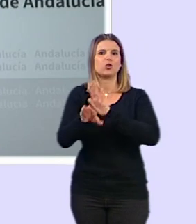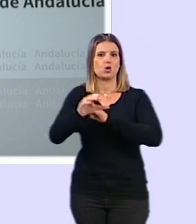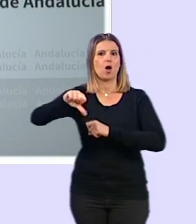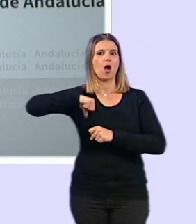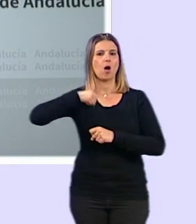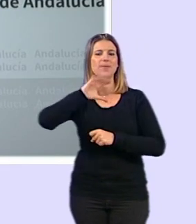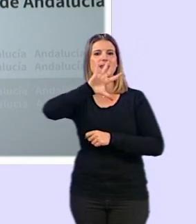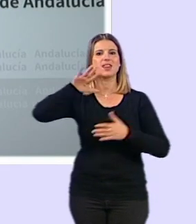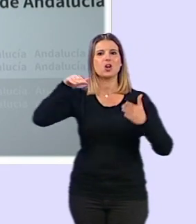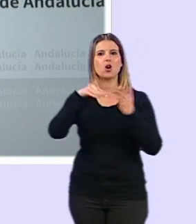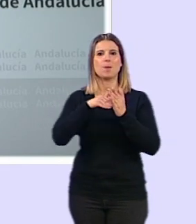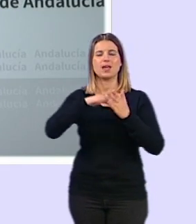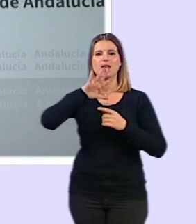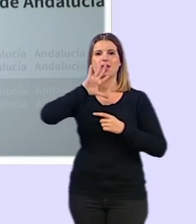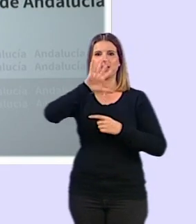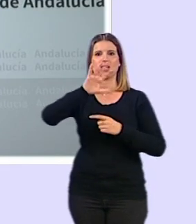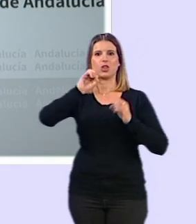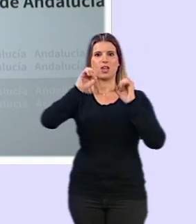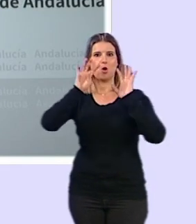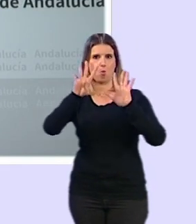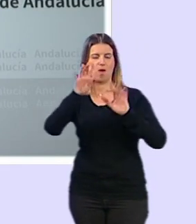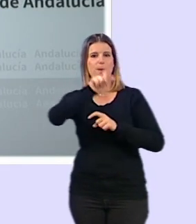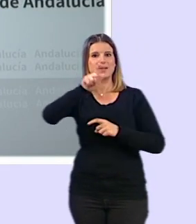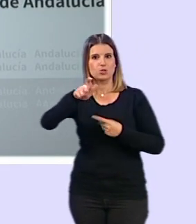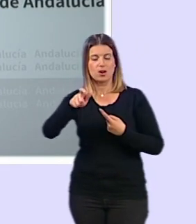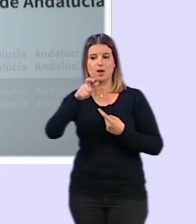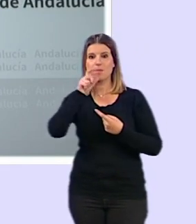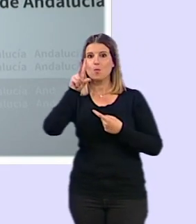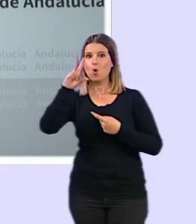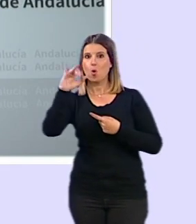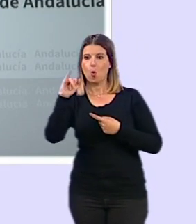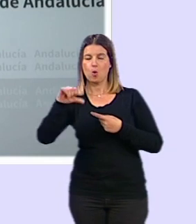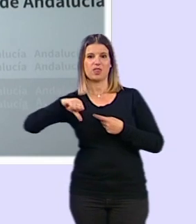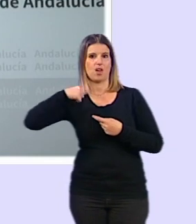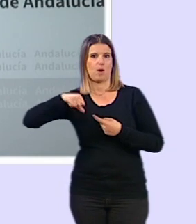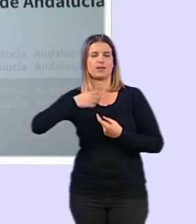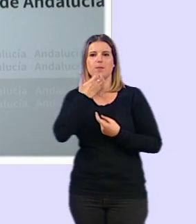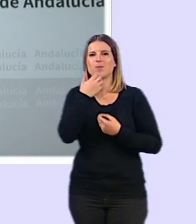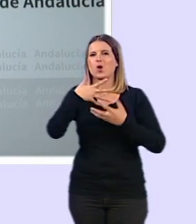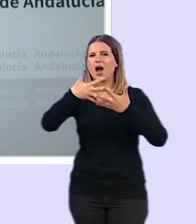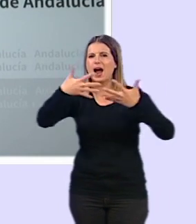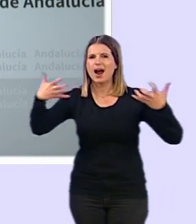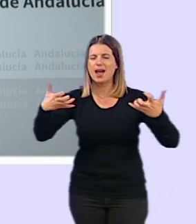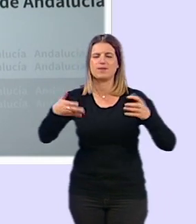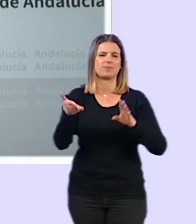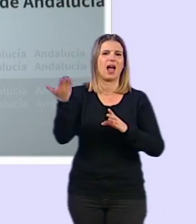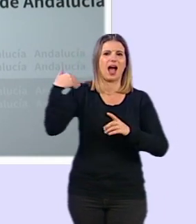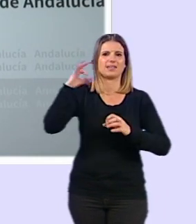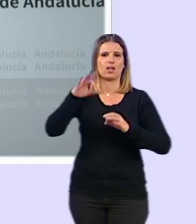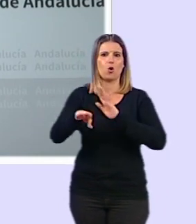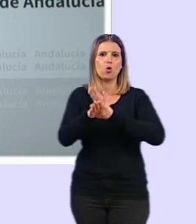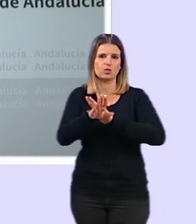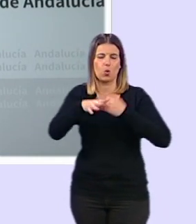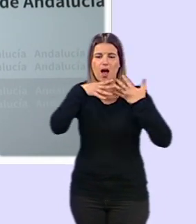5.509 pacientes. Y en la UCI de nuestros hospitales como pacientes graves han estado o están en este